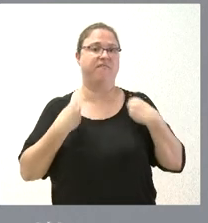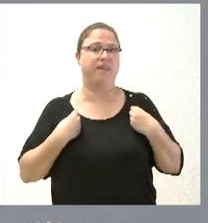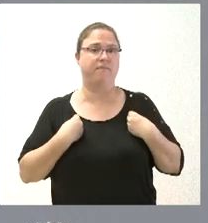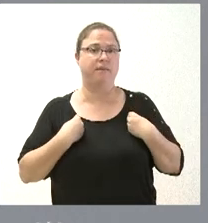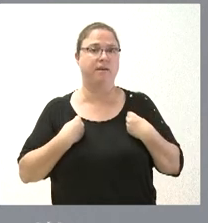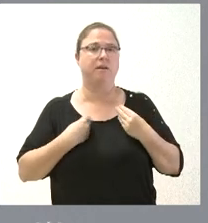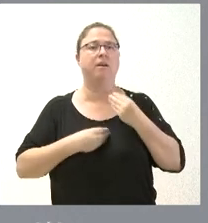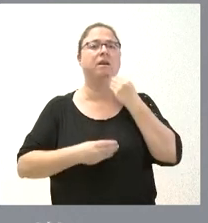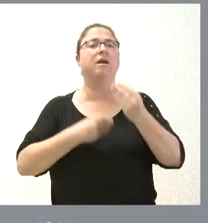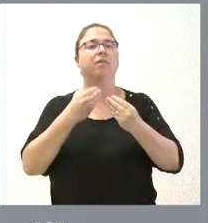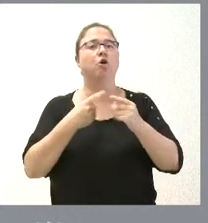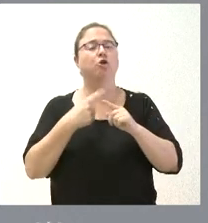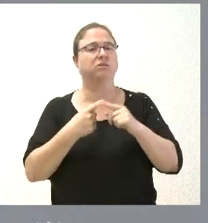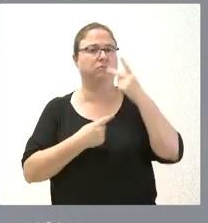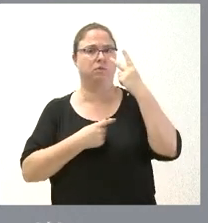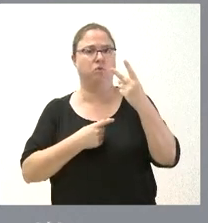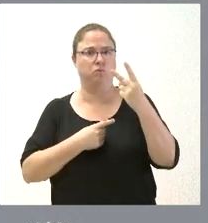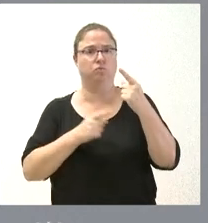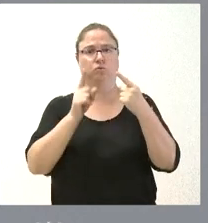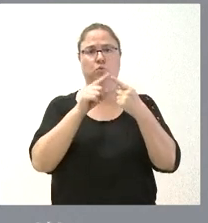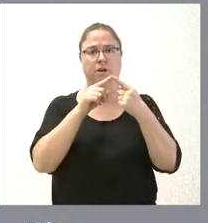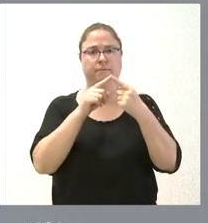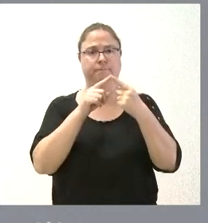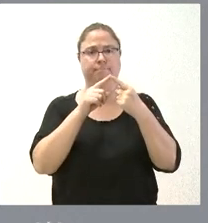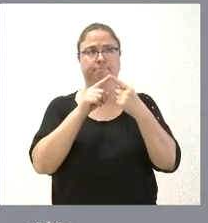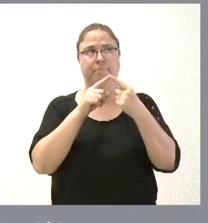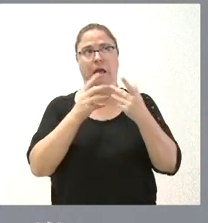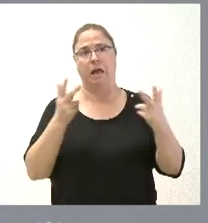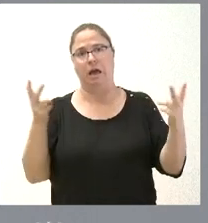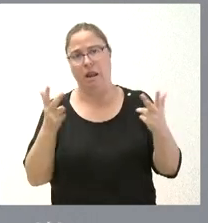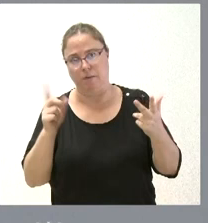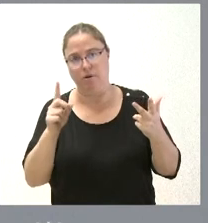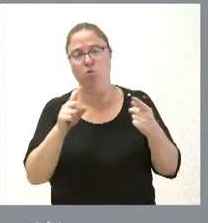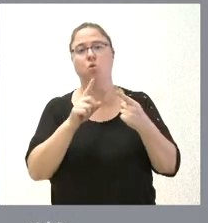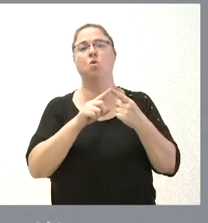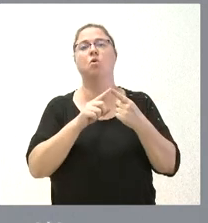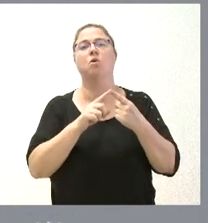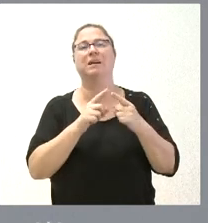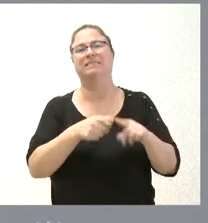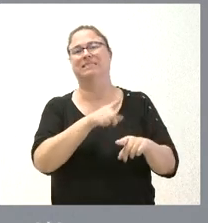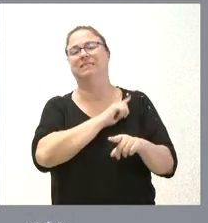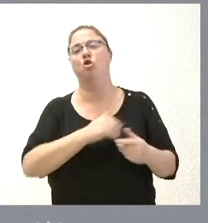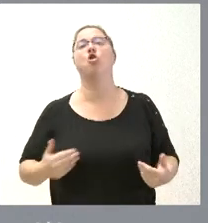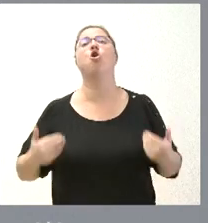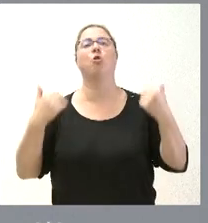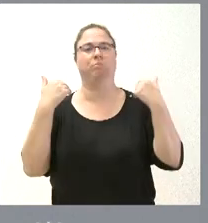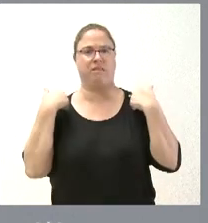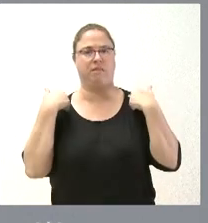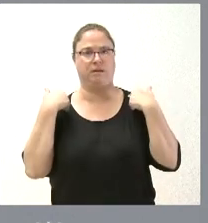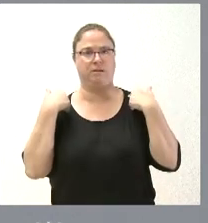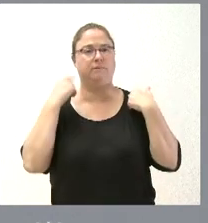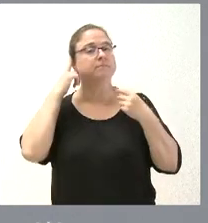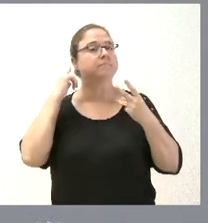hizo dos cosas. Una, y no la más grave, es el extralimitarse en las competencias que tiene atribuidas.